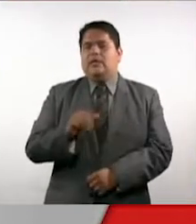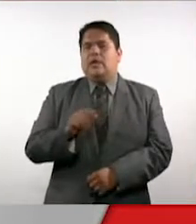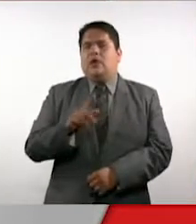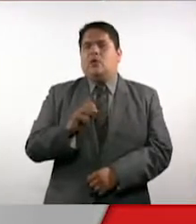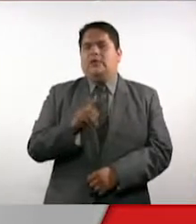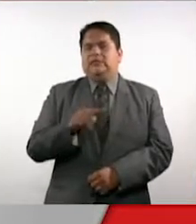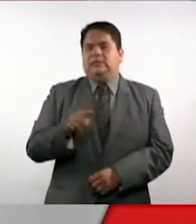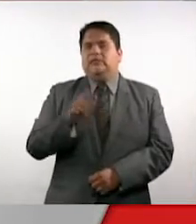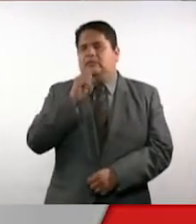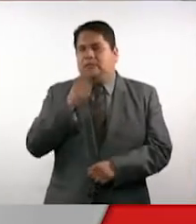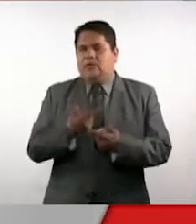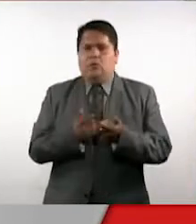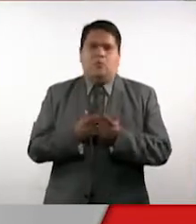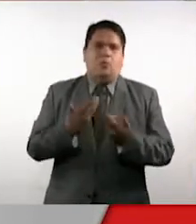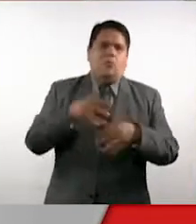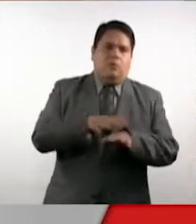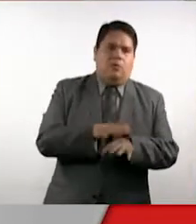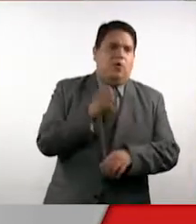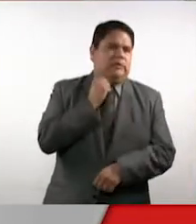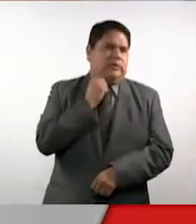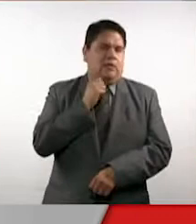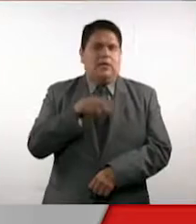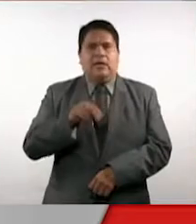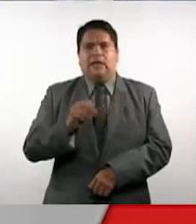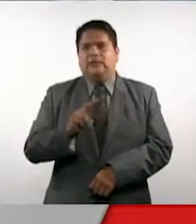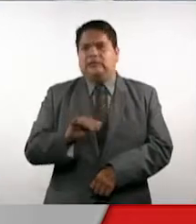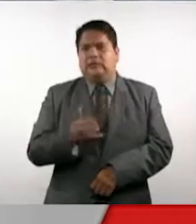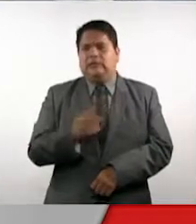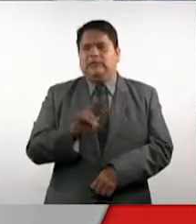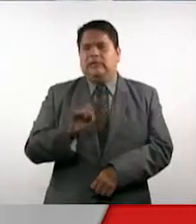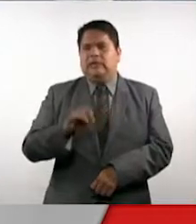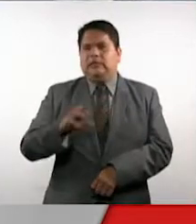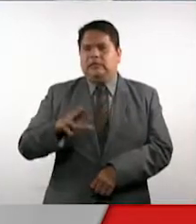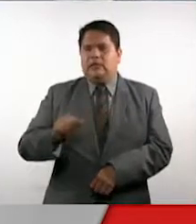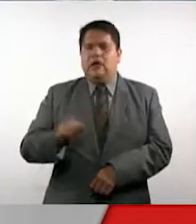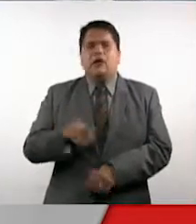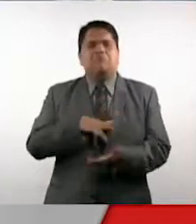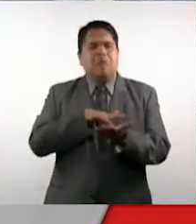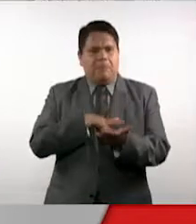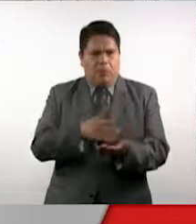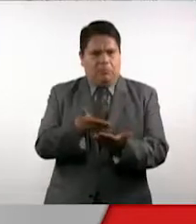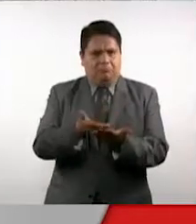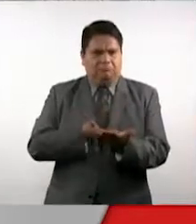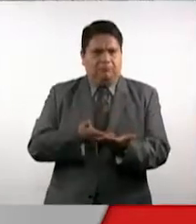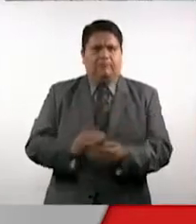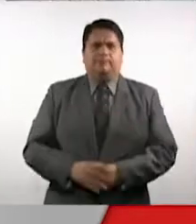Rabadán y el Grupo Plural, a través de la senadora Nancy de la Sierra, respaldaron el dictamen.